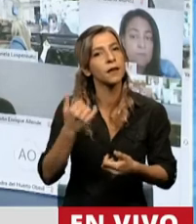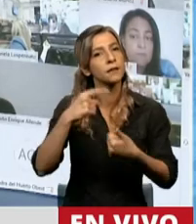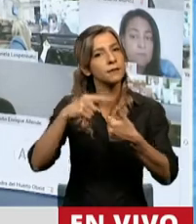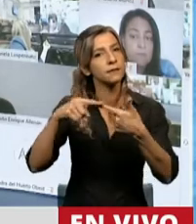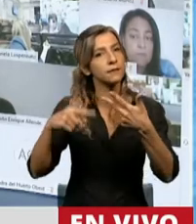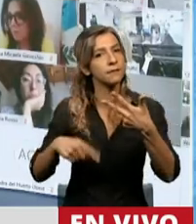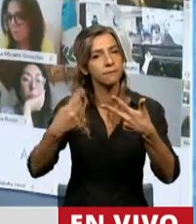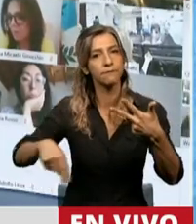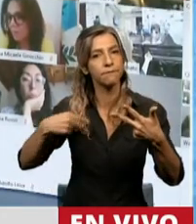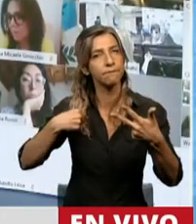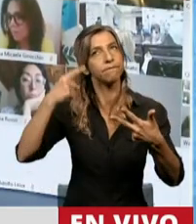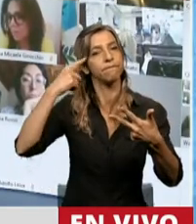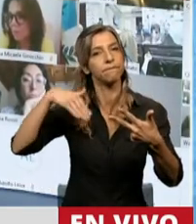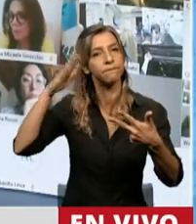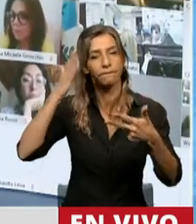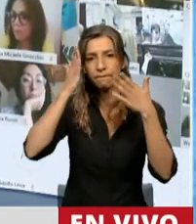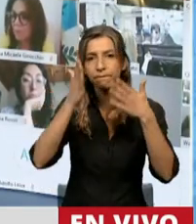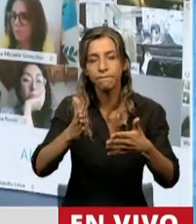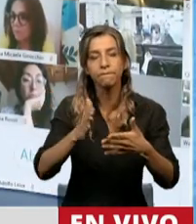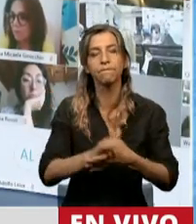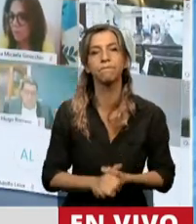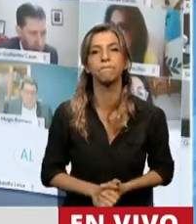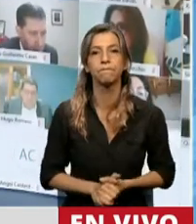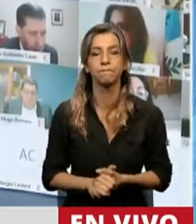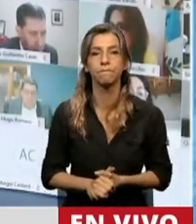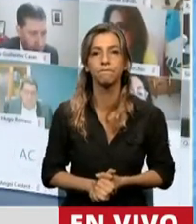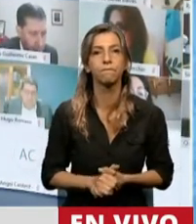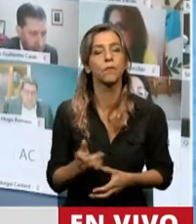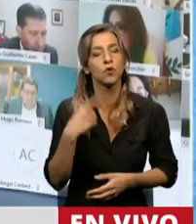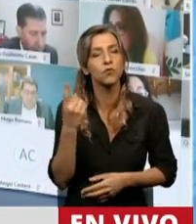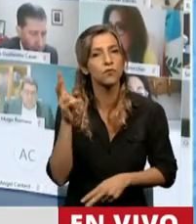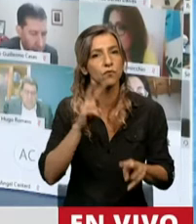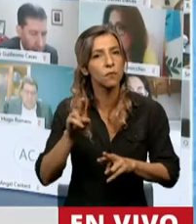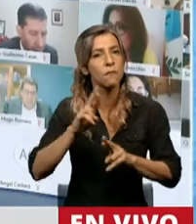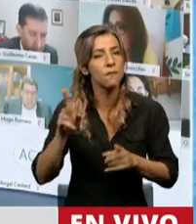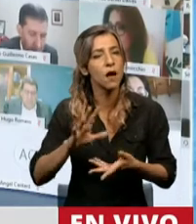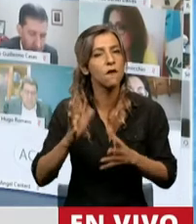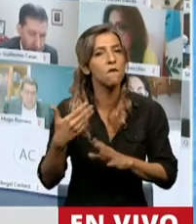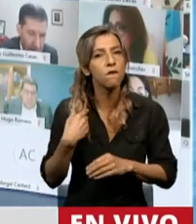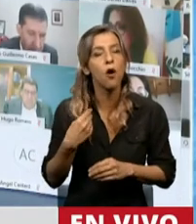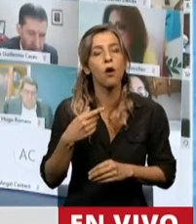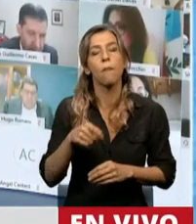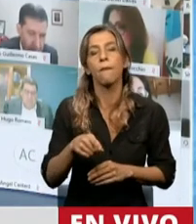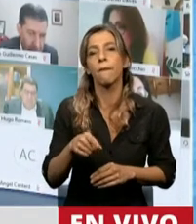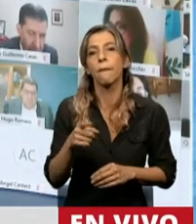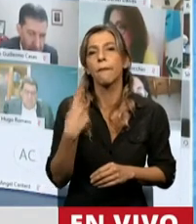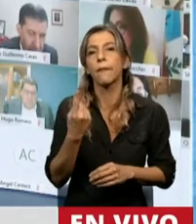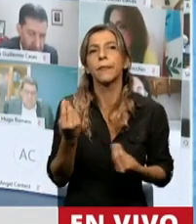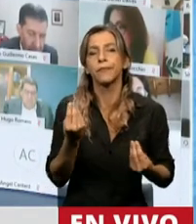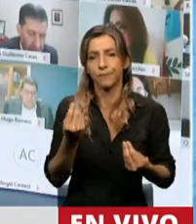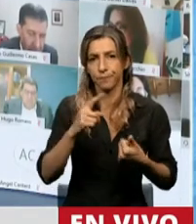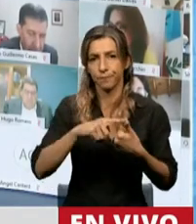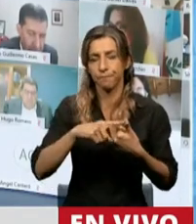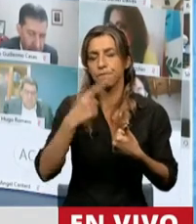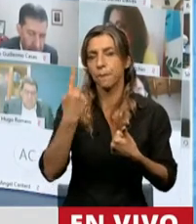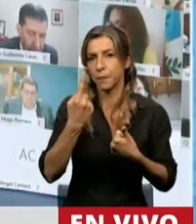construcción de una política certera en materia de trata y de tráfico de personas. Primero quiero